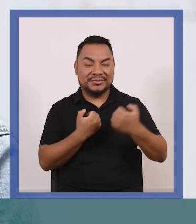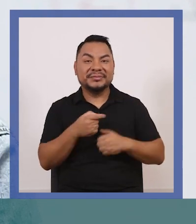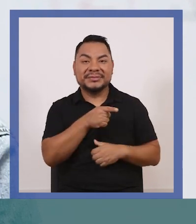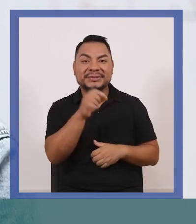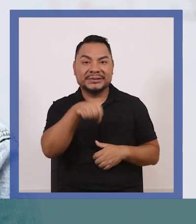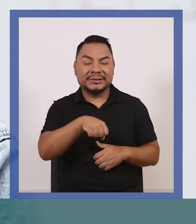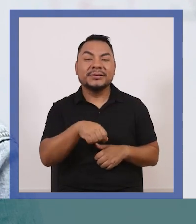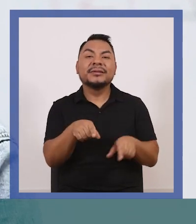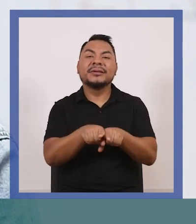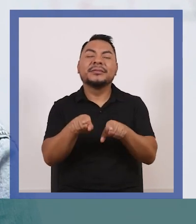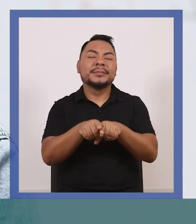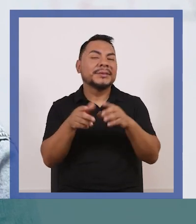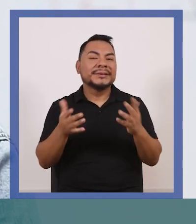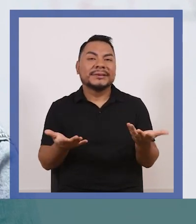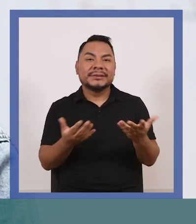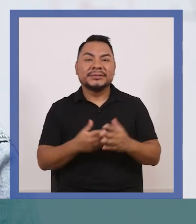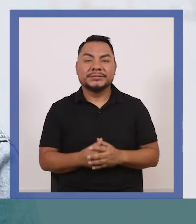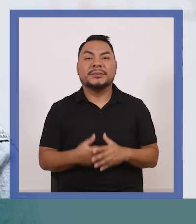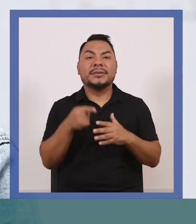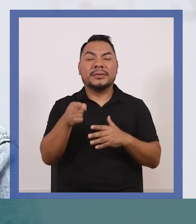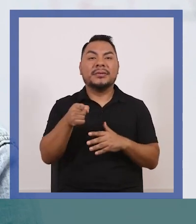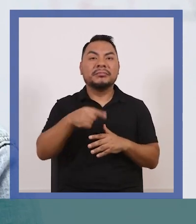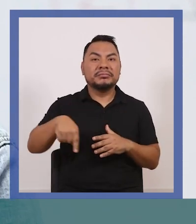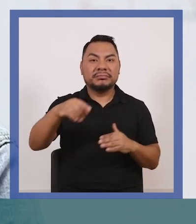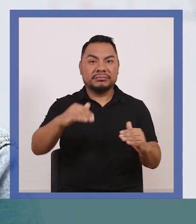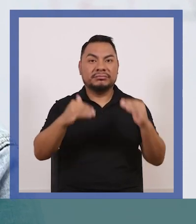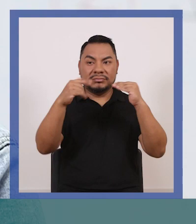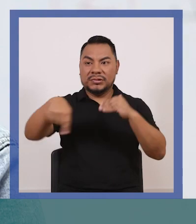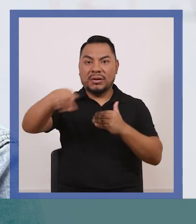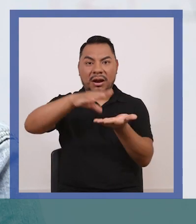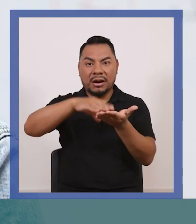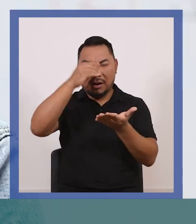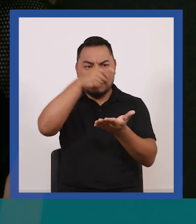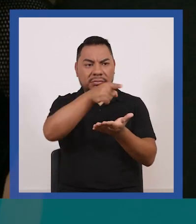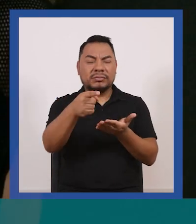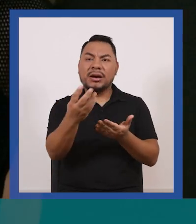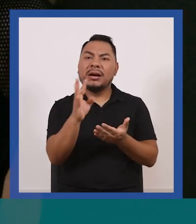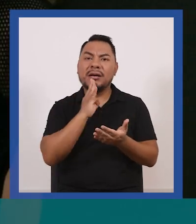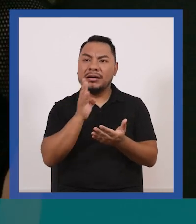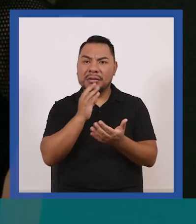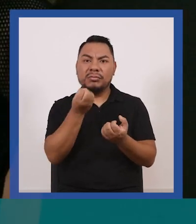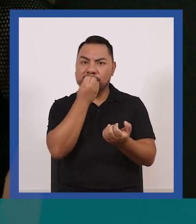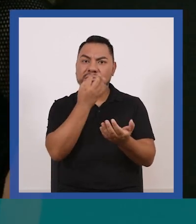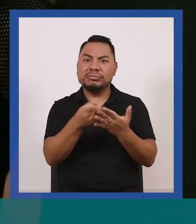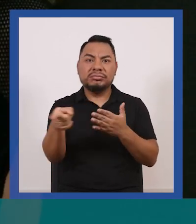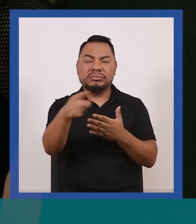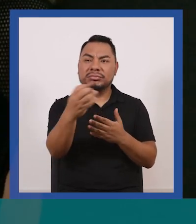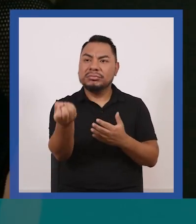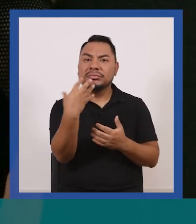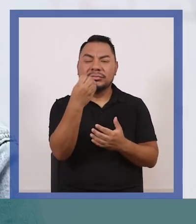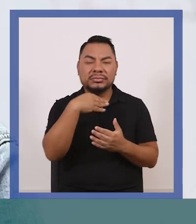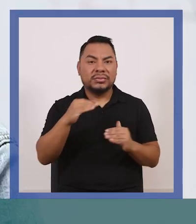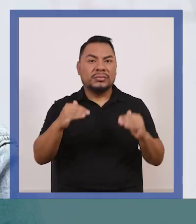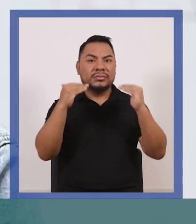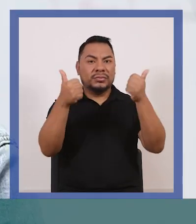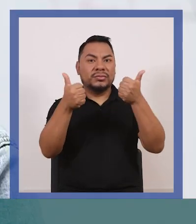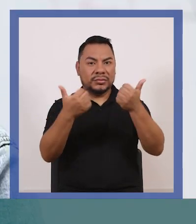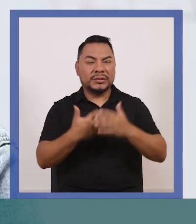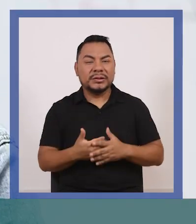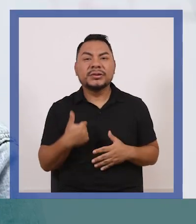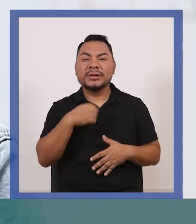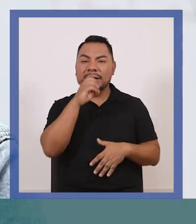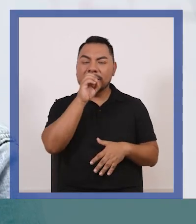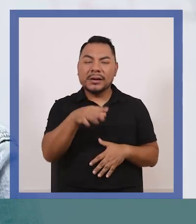emocionado por eso y además con un nivel de formación bastante elevado, lo cual, como dije en la clase,